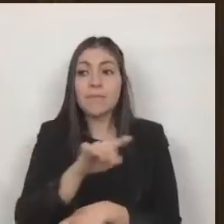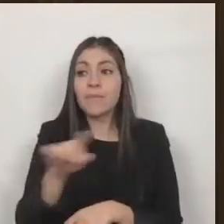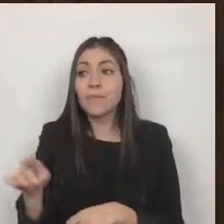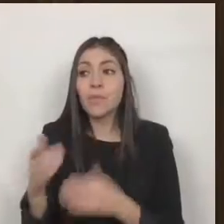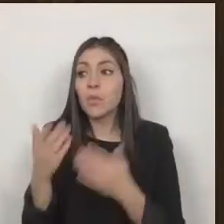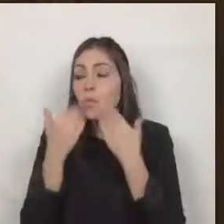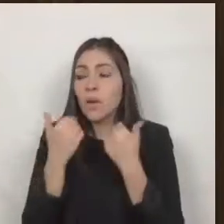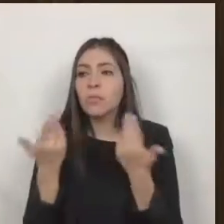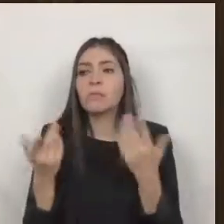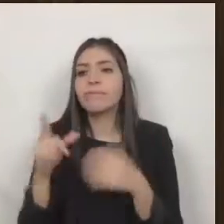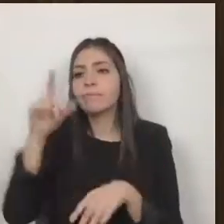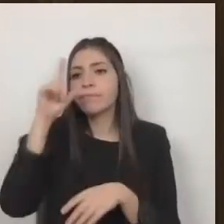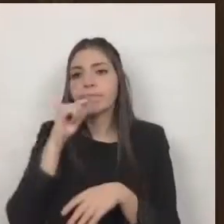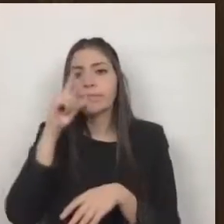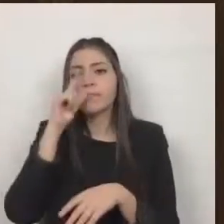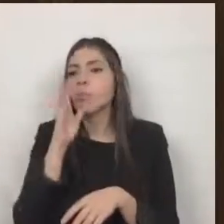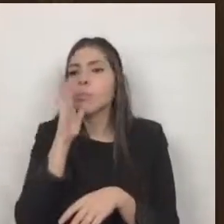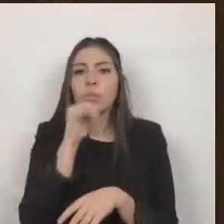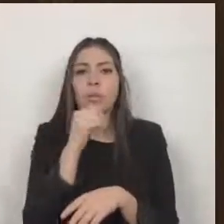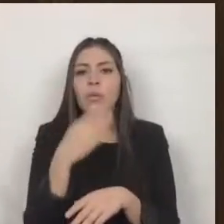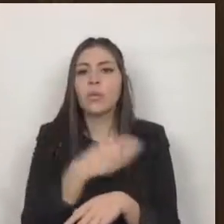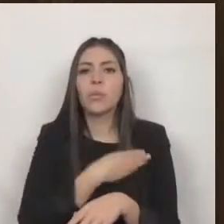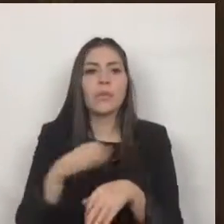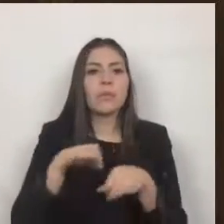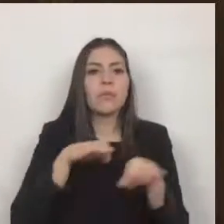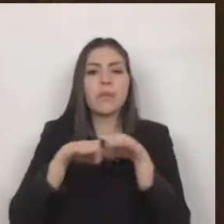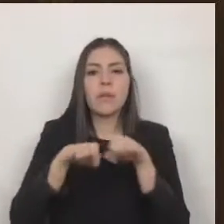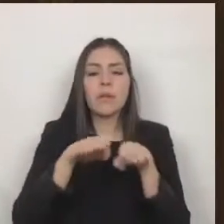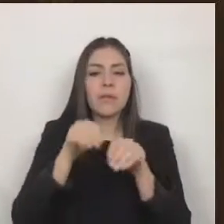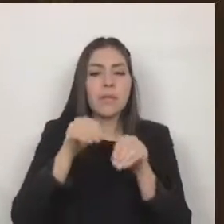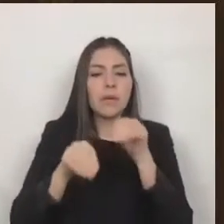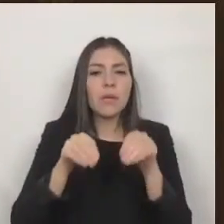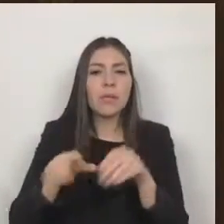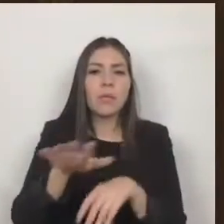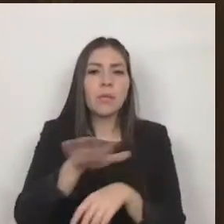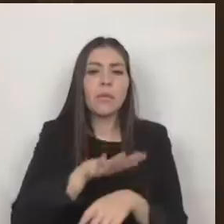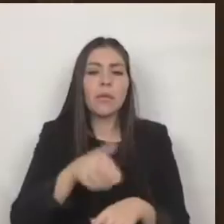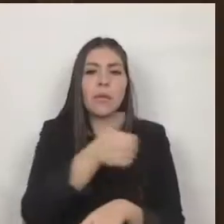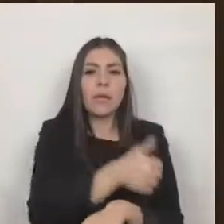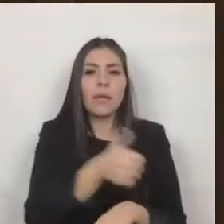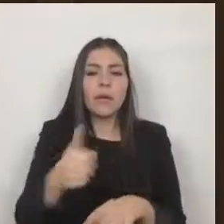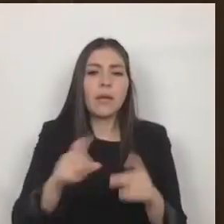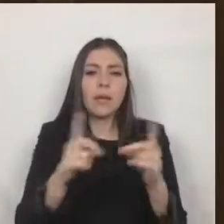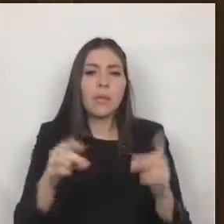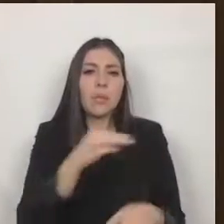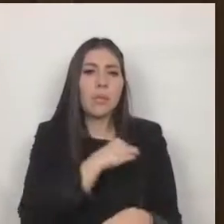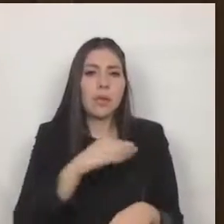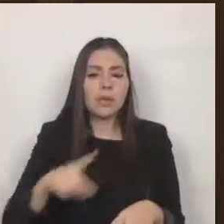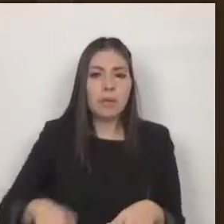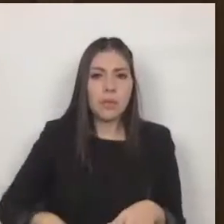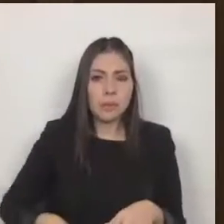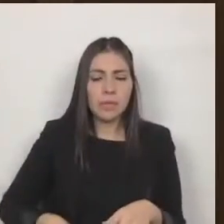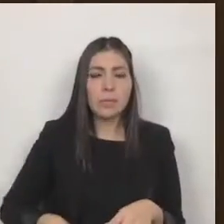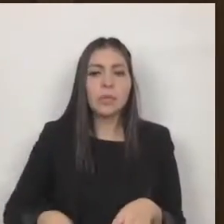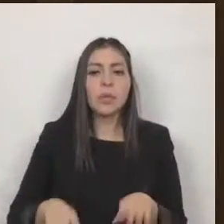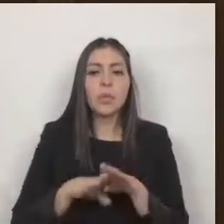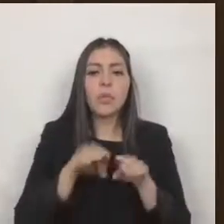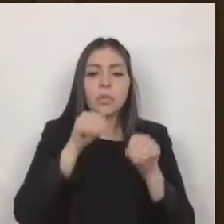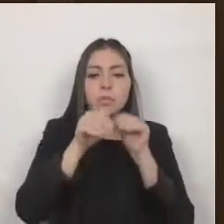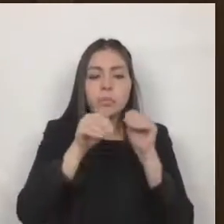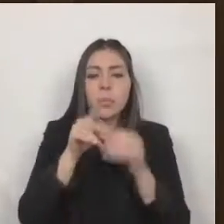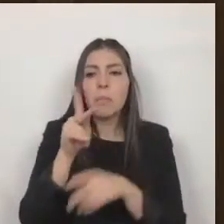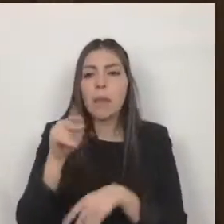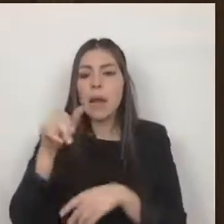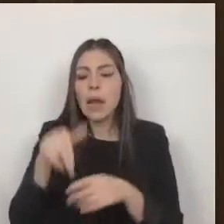planificación de administración pública municipal tanto en su planeación y programación así como en la evaluación de los resultados